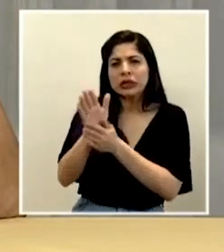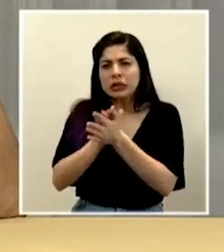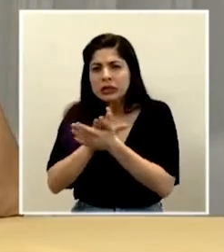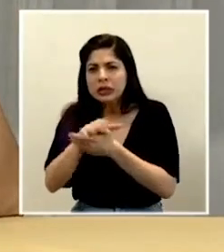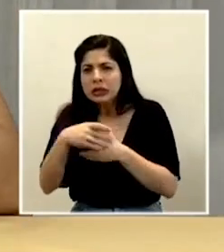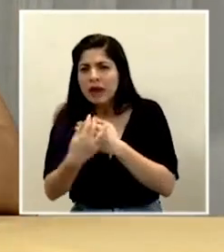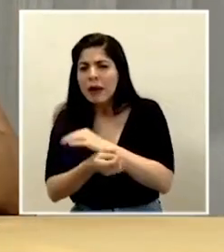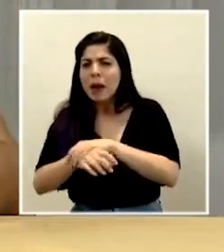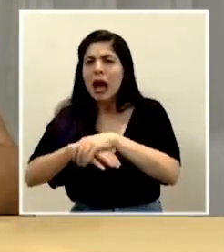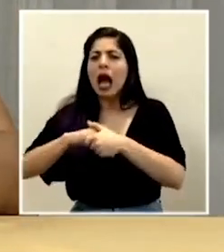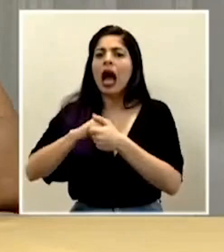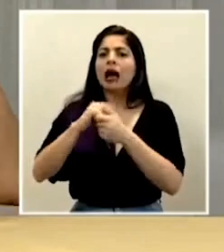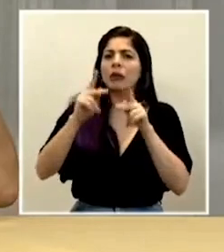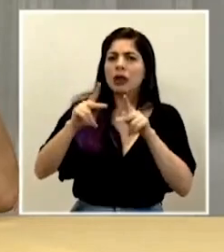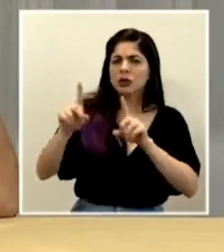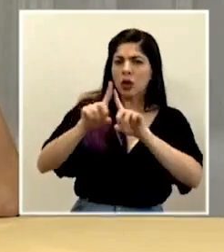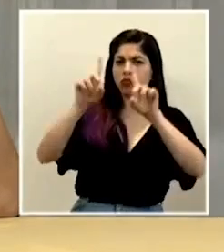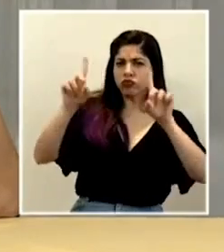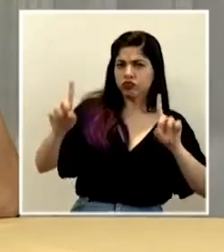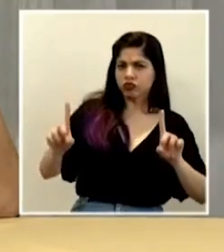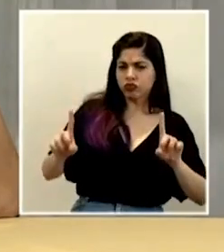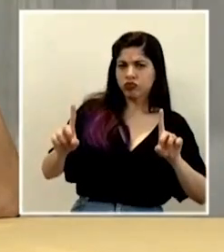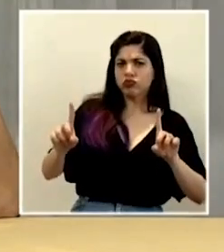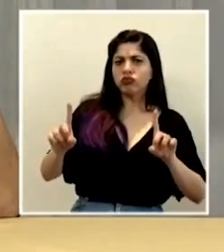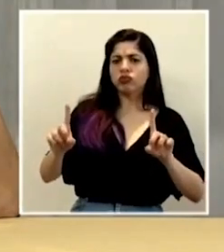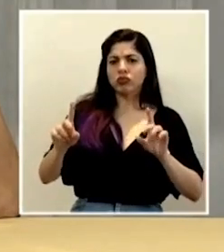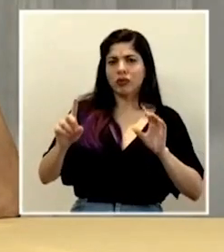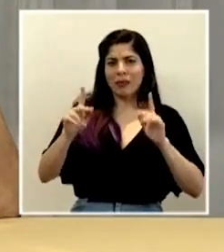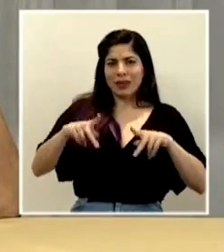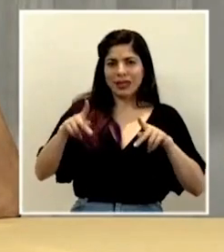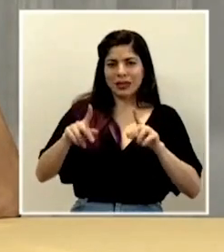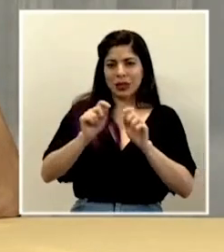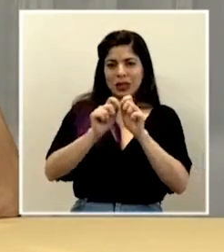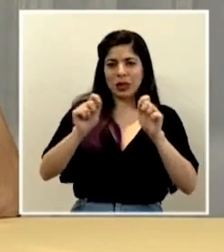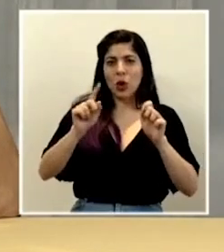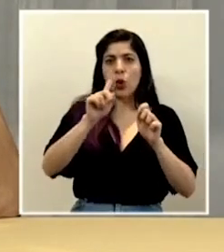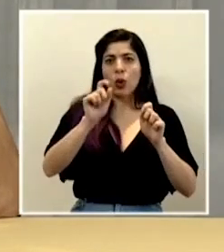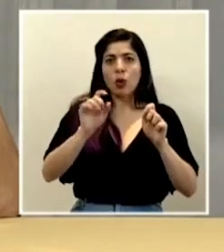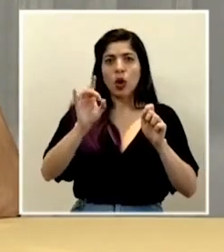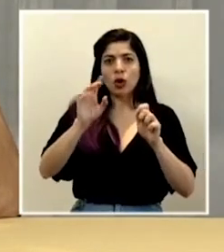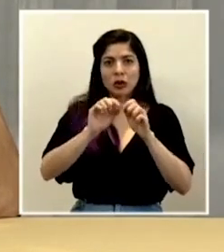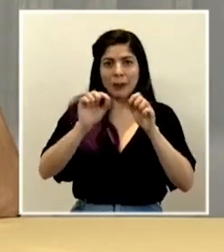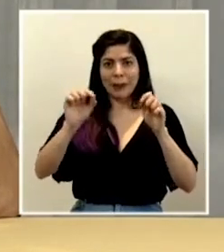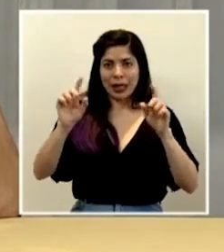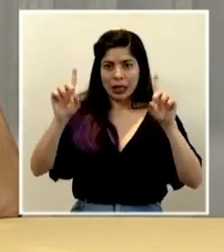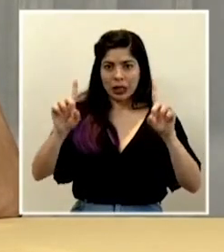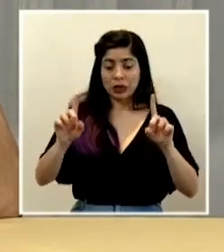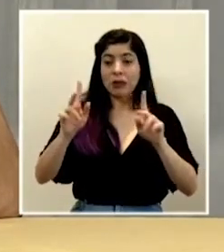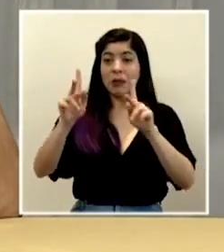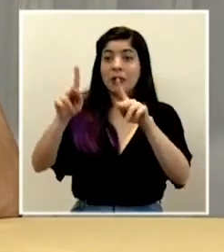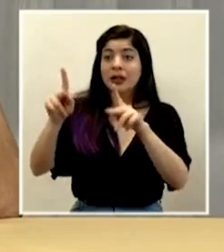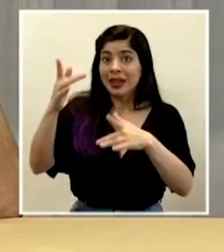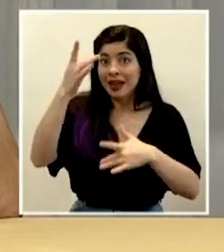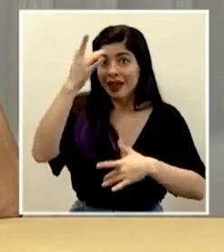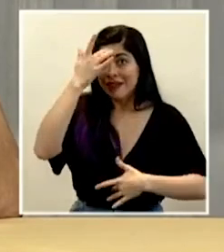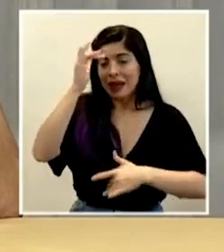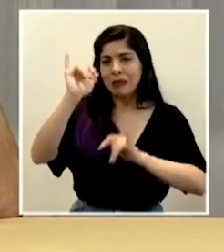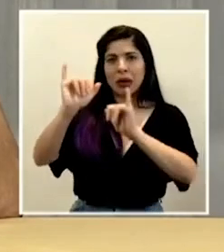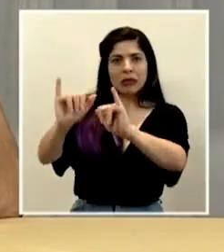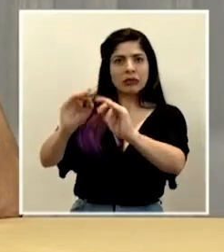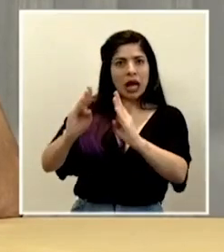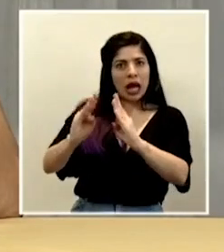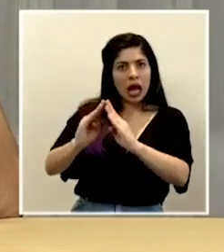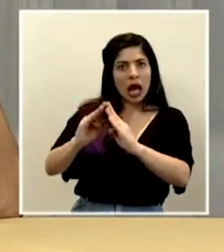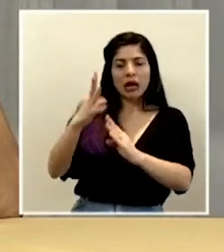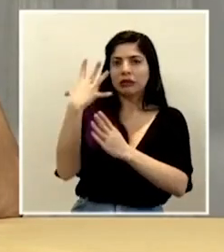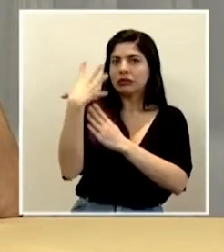con todo lo que es distanciamiento físico de 1.8 metros, con todo lo que es personas enfermas que se queden en la casa